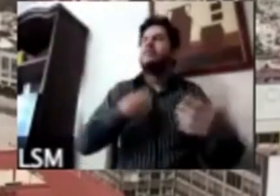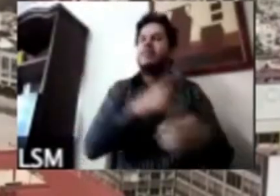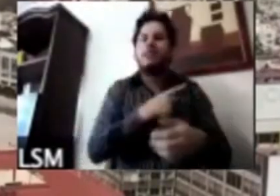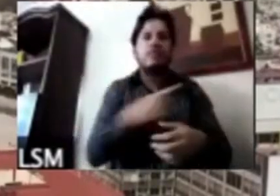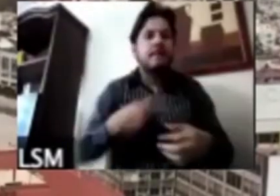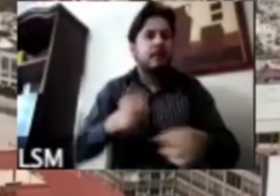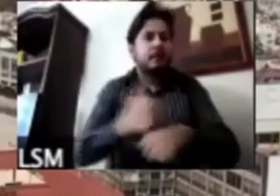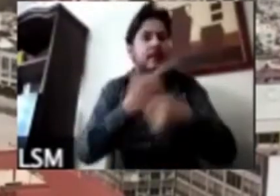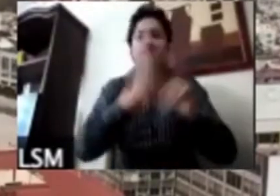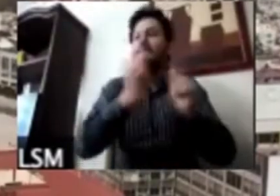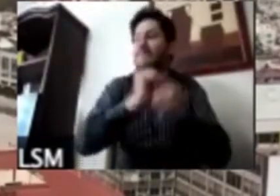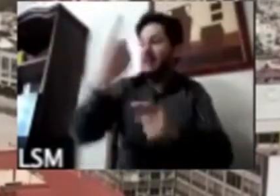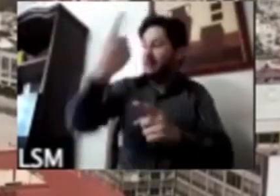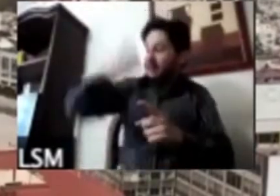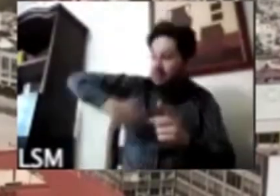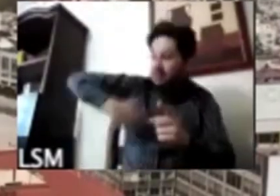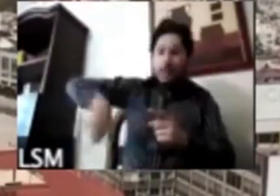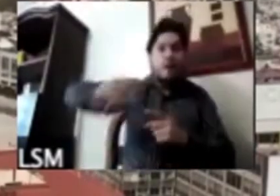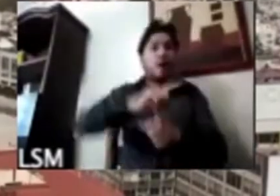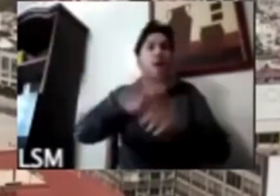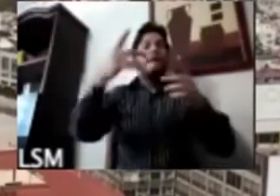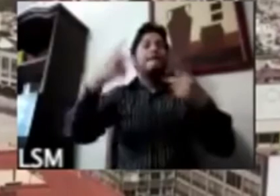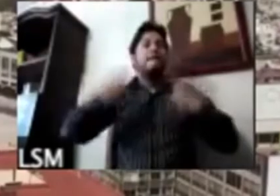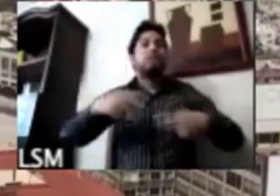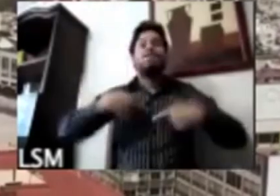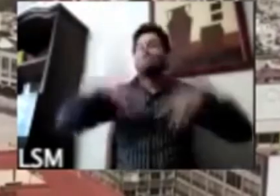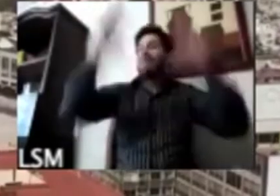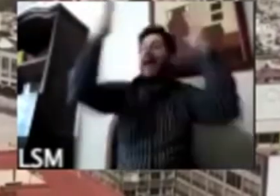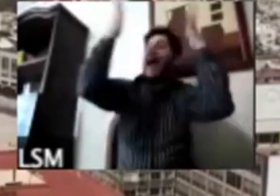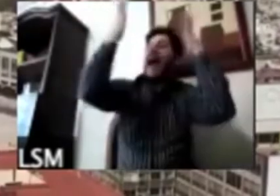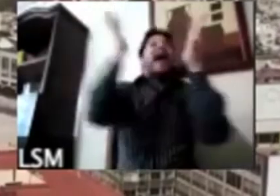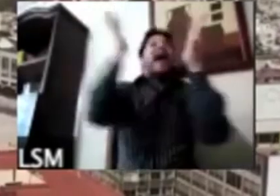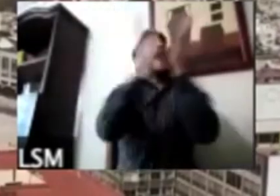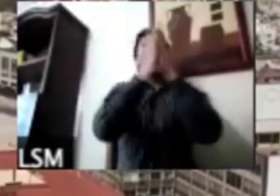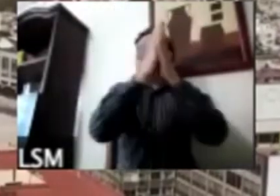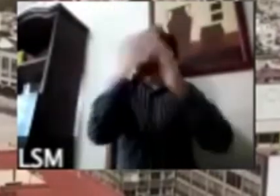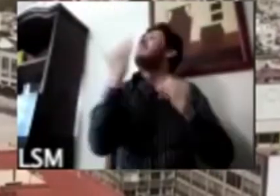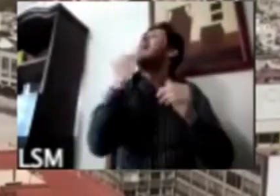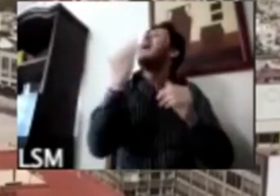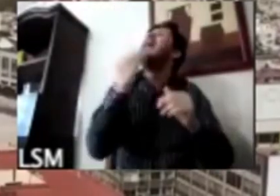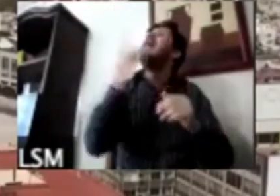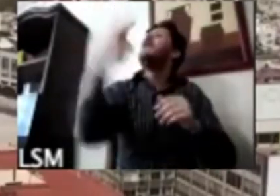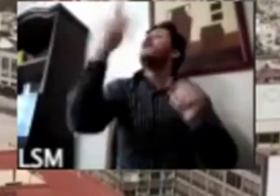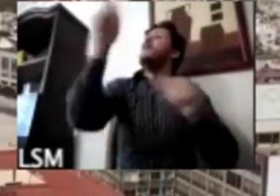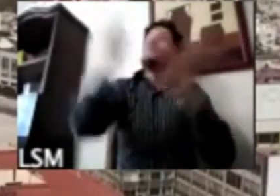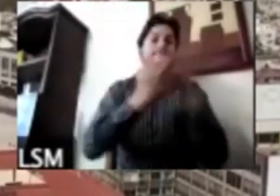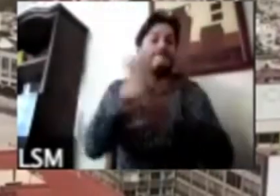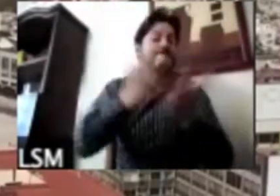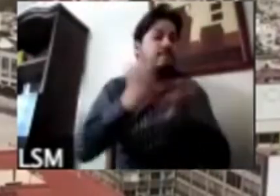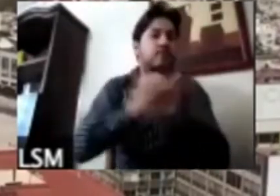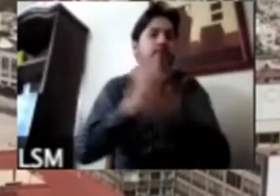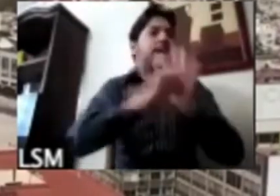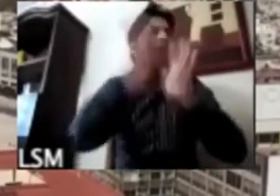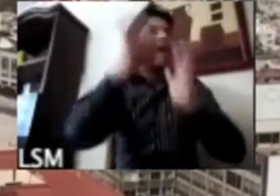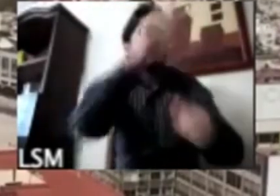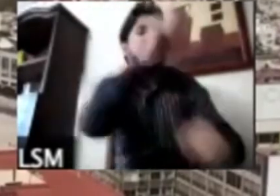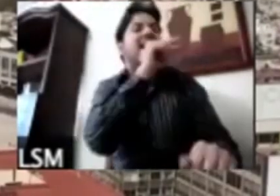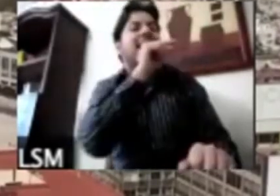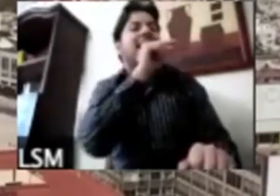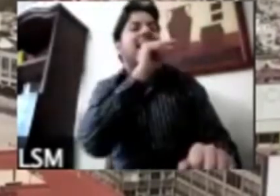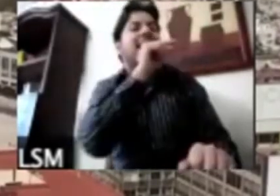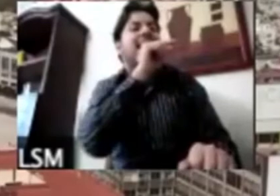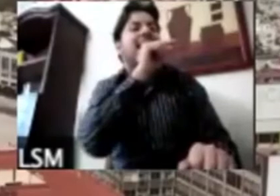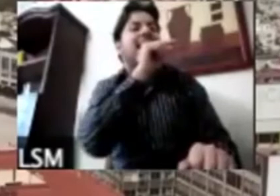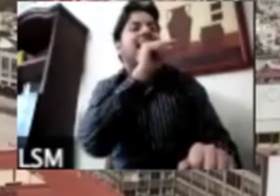aplaudidos por la mayoría porque me estás cuidando aquellos que tomaron decisiones como Alfaro en Jalisco más radicales